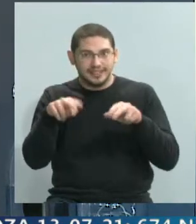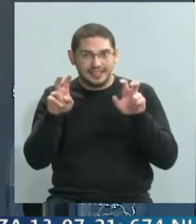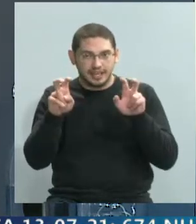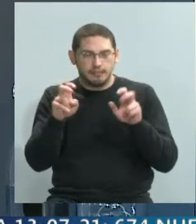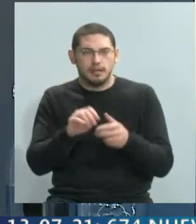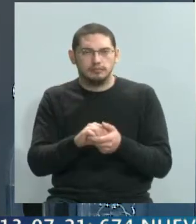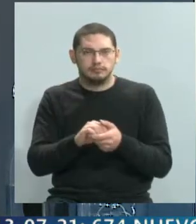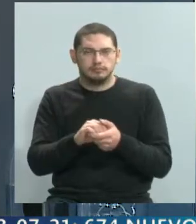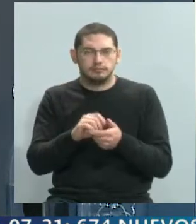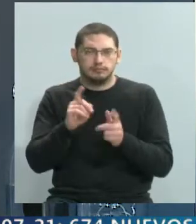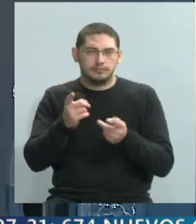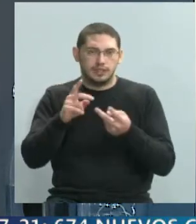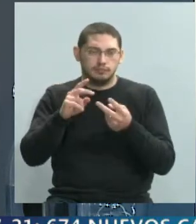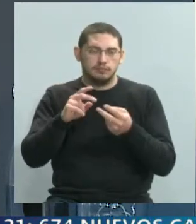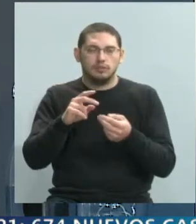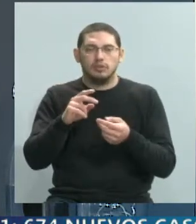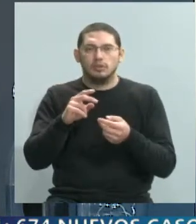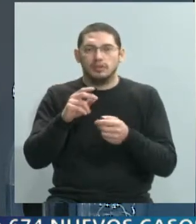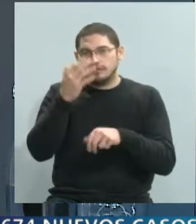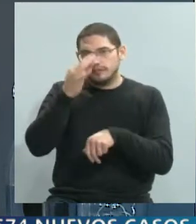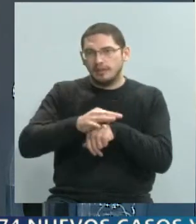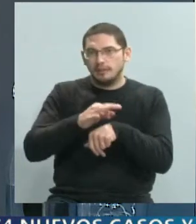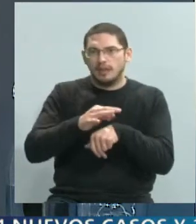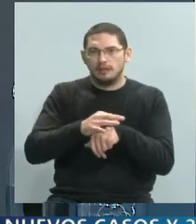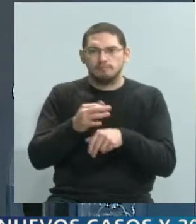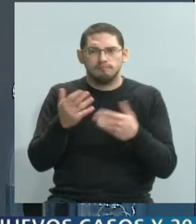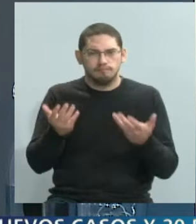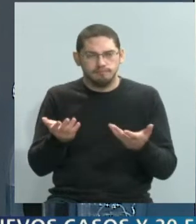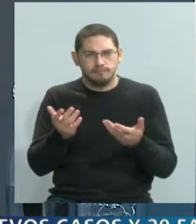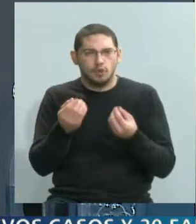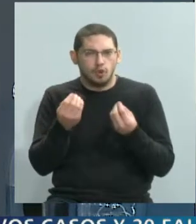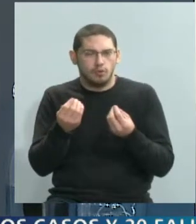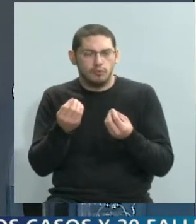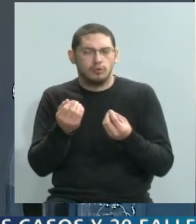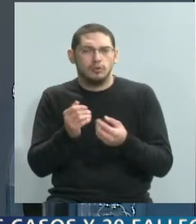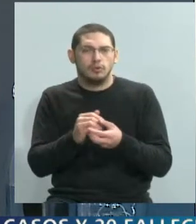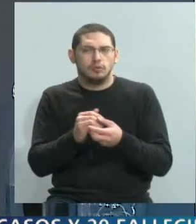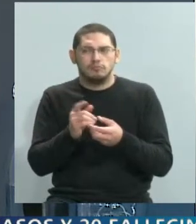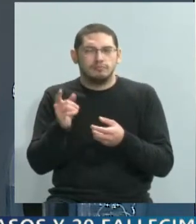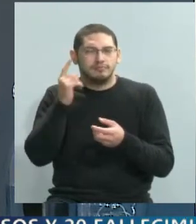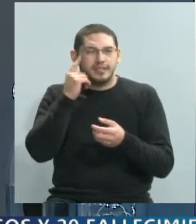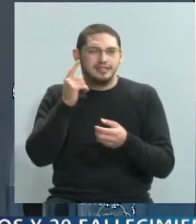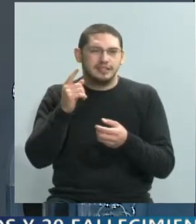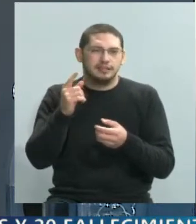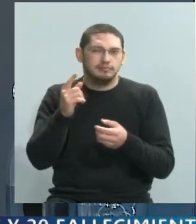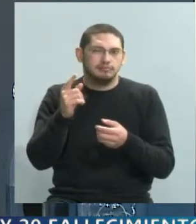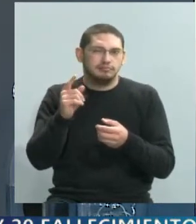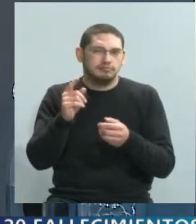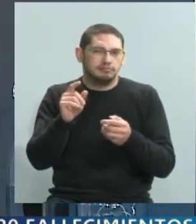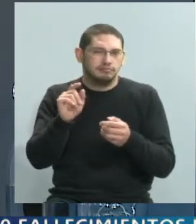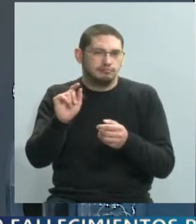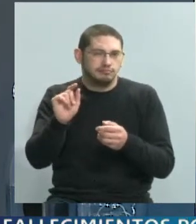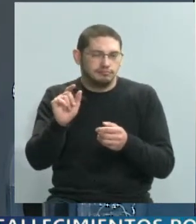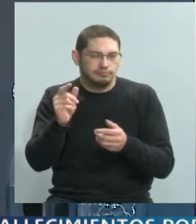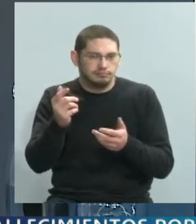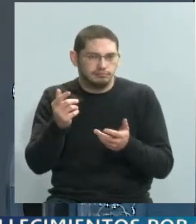nos surgían esas preguntas frente a una situación como esta, y es más común de lo que uno supone, digo, pensar que hay